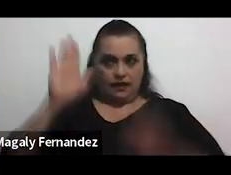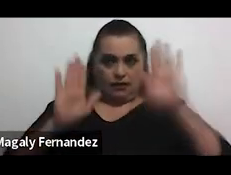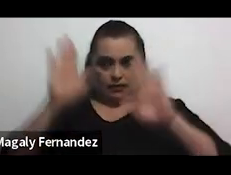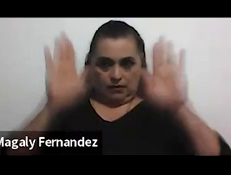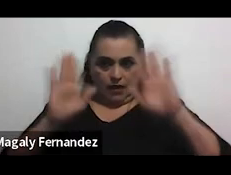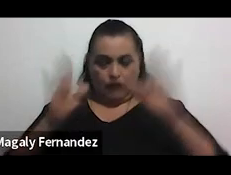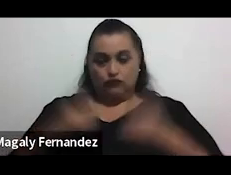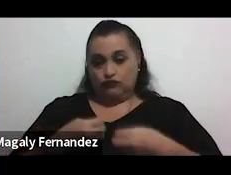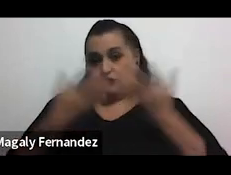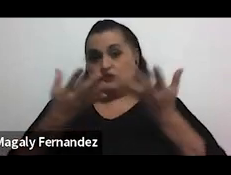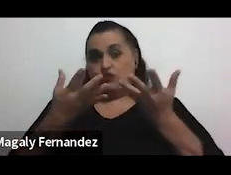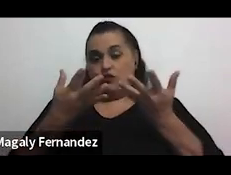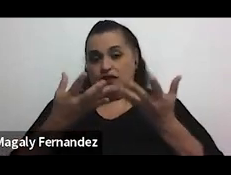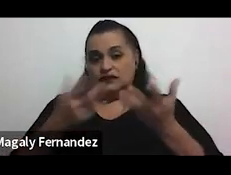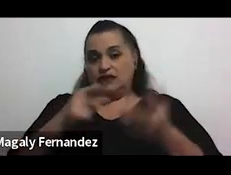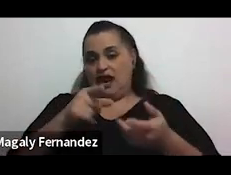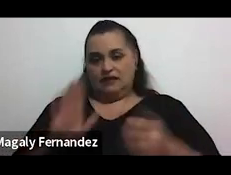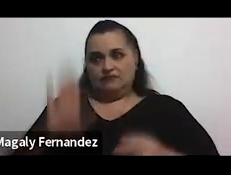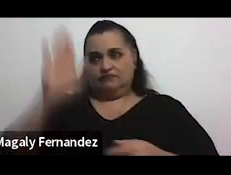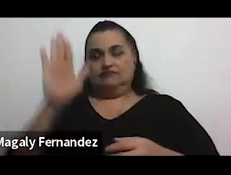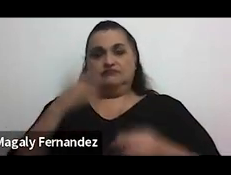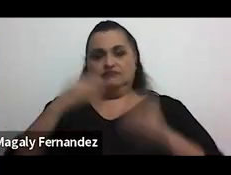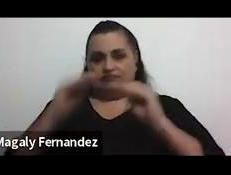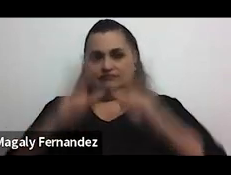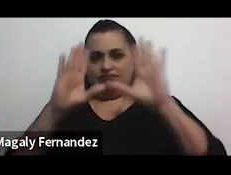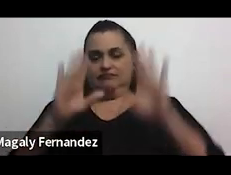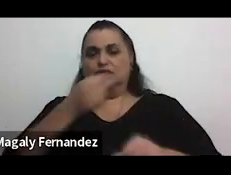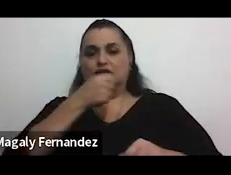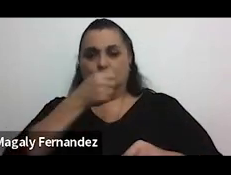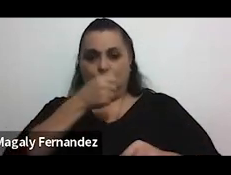reacciones y ahí le aperturamos el micrófono